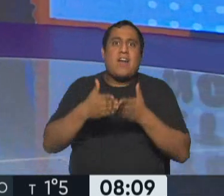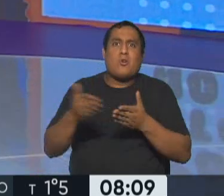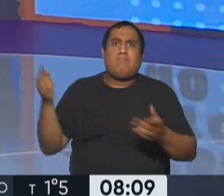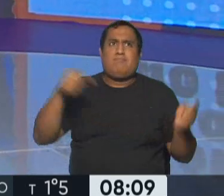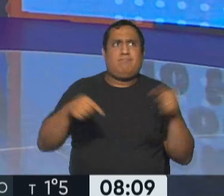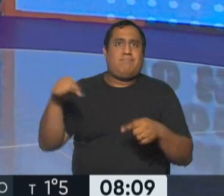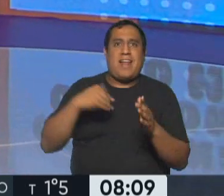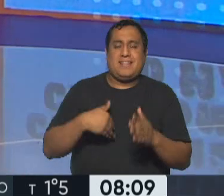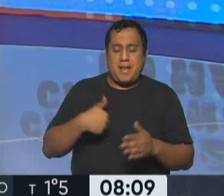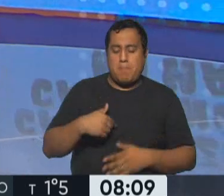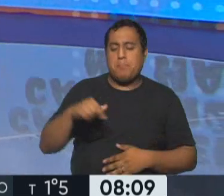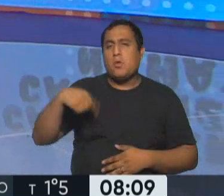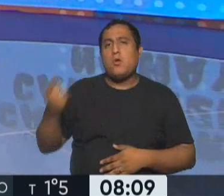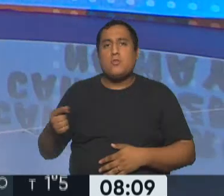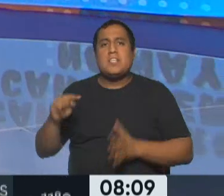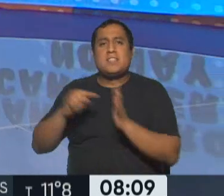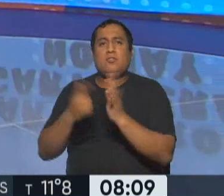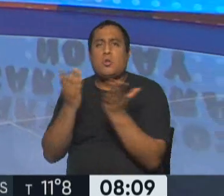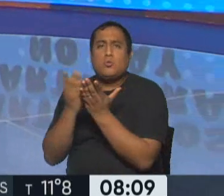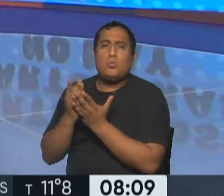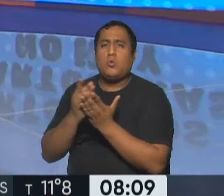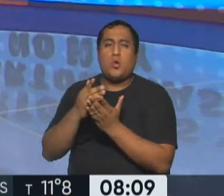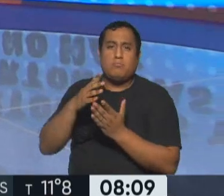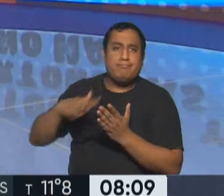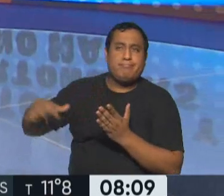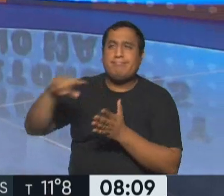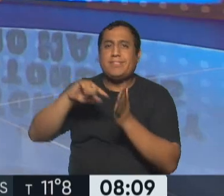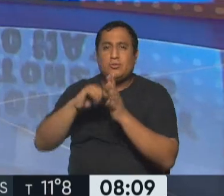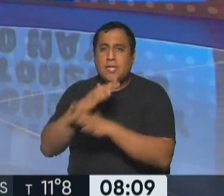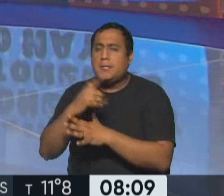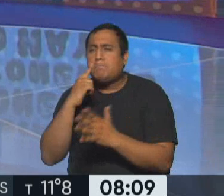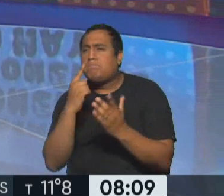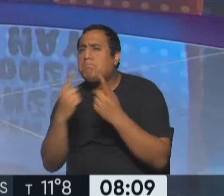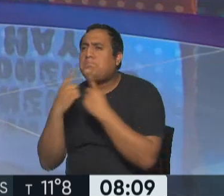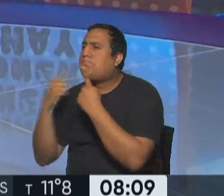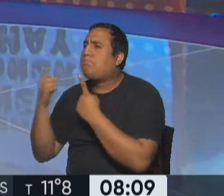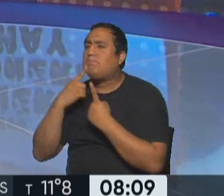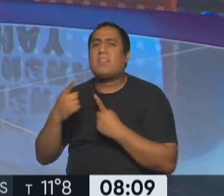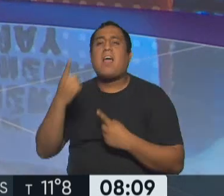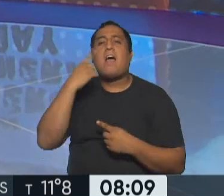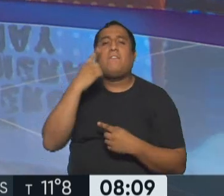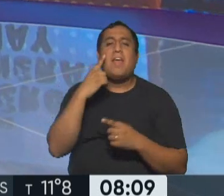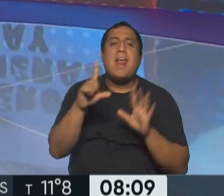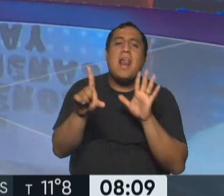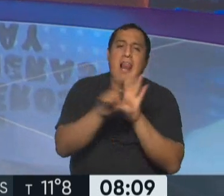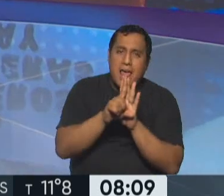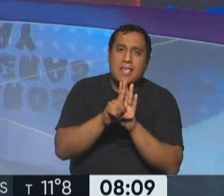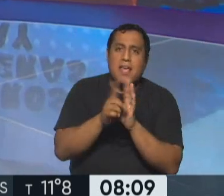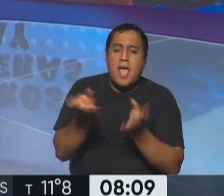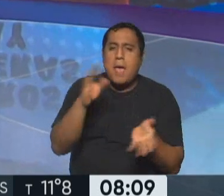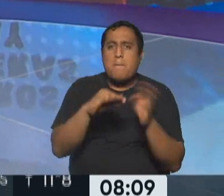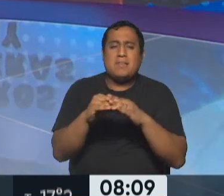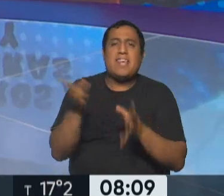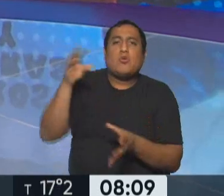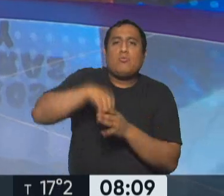Si hablamos ahora de una encuesta que hizo el Centro de Estudios Metropolitanos y está relacionada con una ley de envases de inclusión social, porque más del